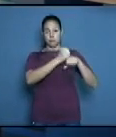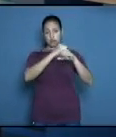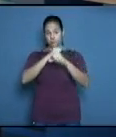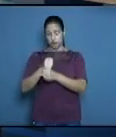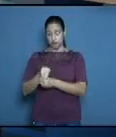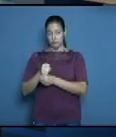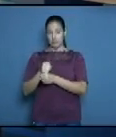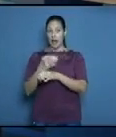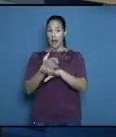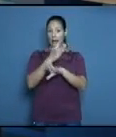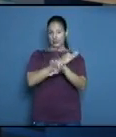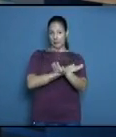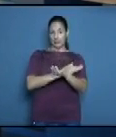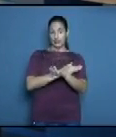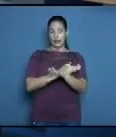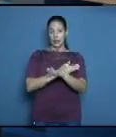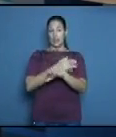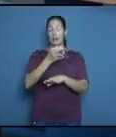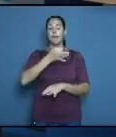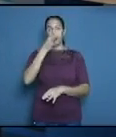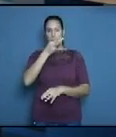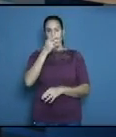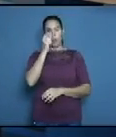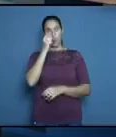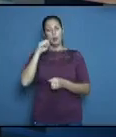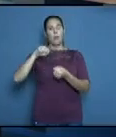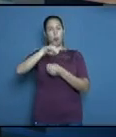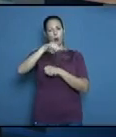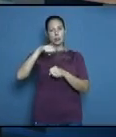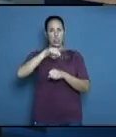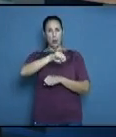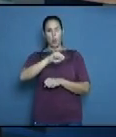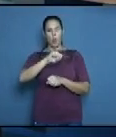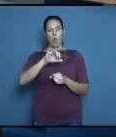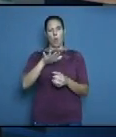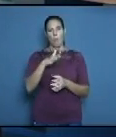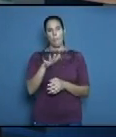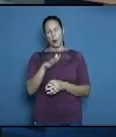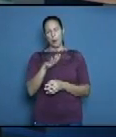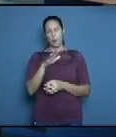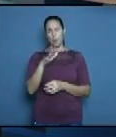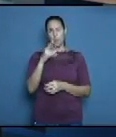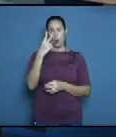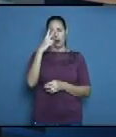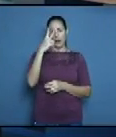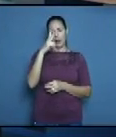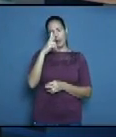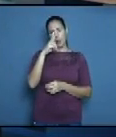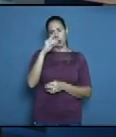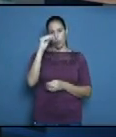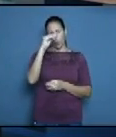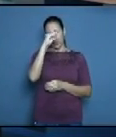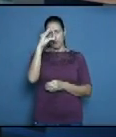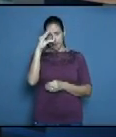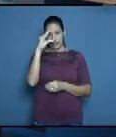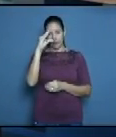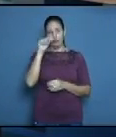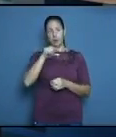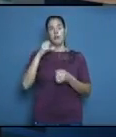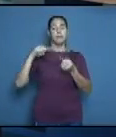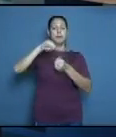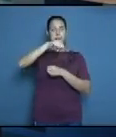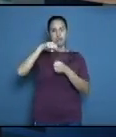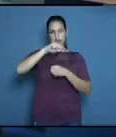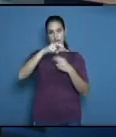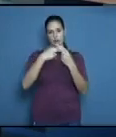pelea de Julio César la Cruz será aproximadamente a las 2 con 5 minutos de la madrugada o sea